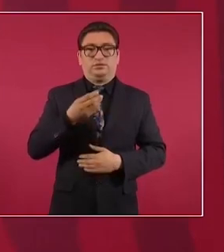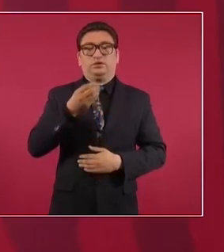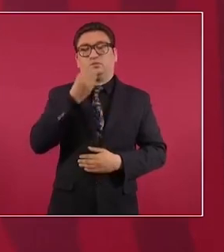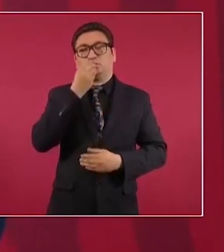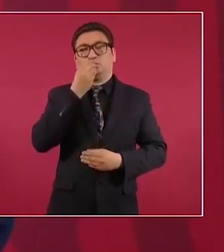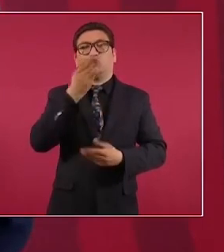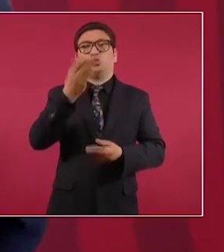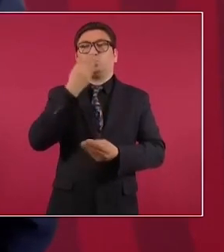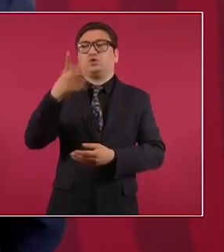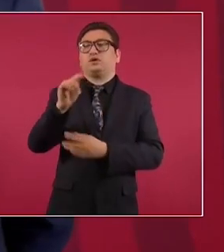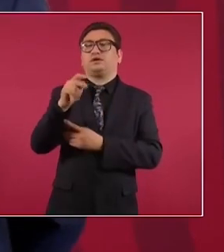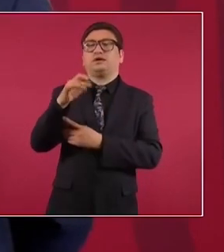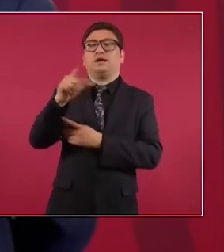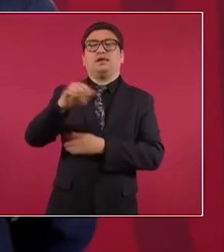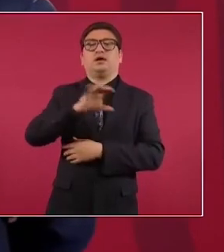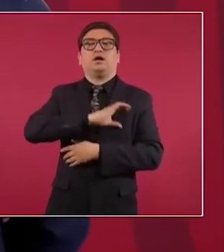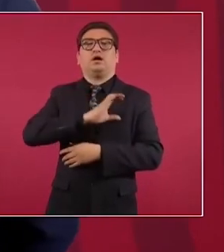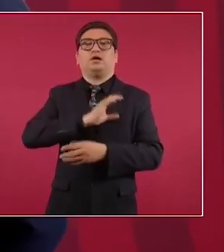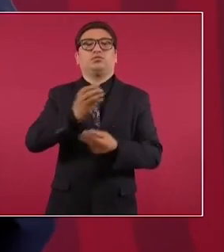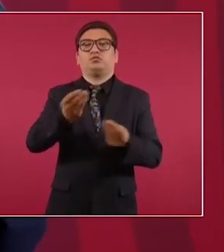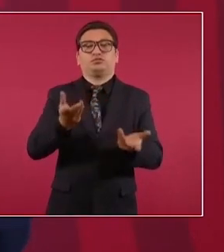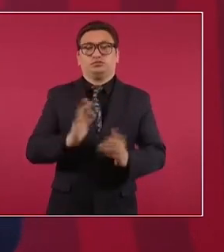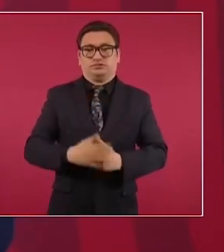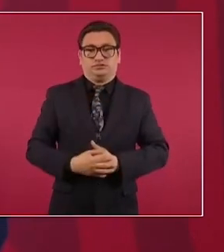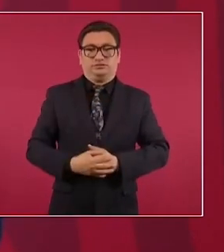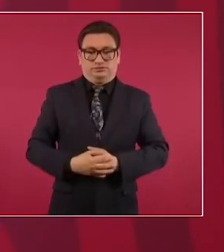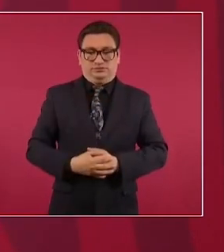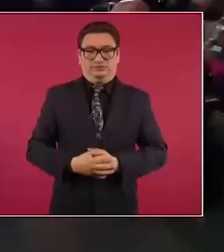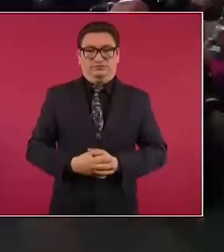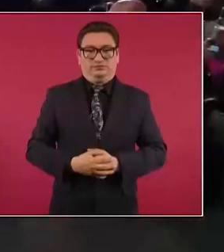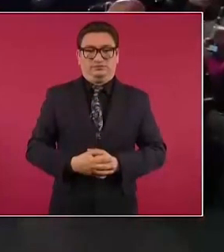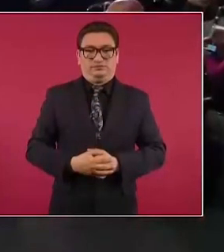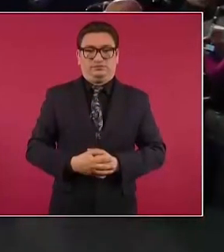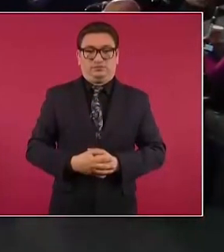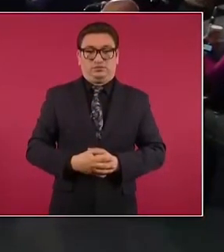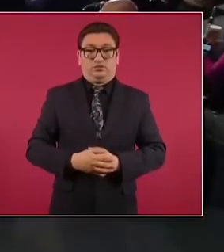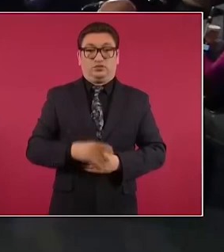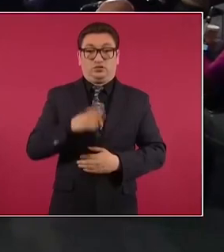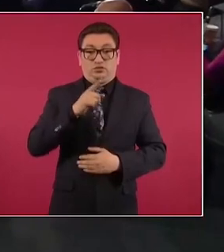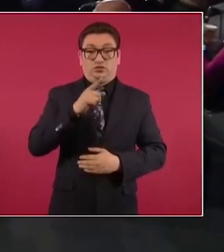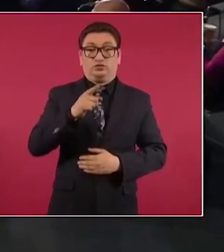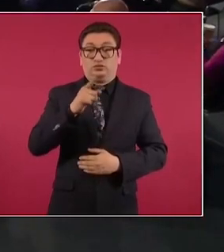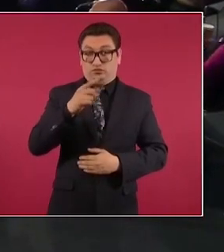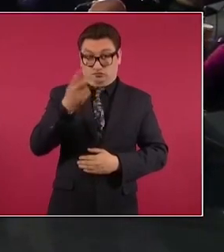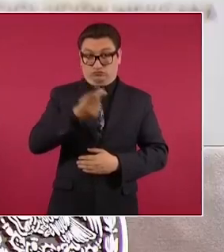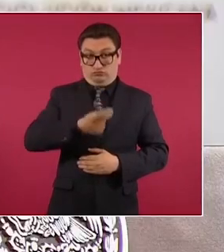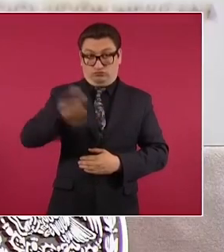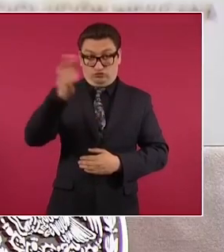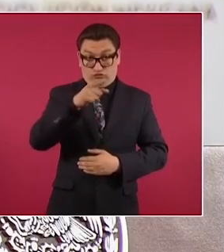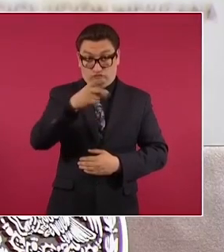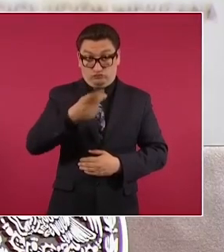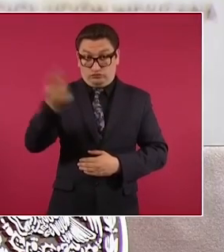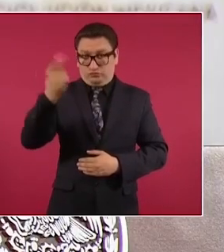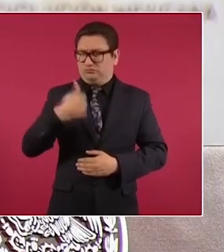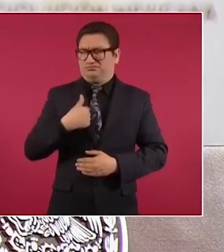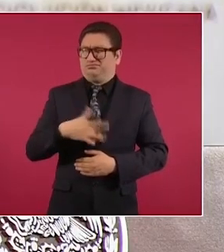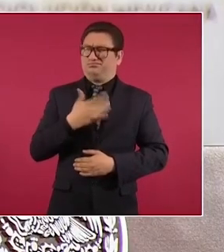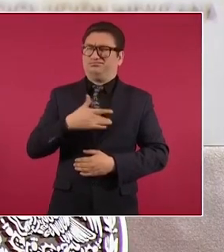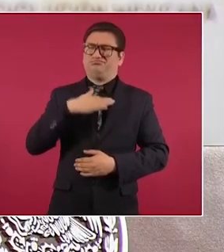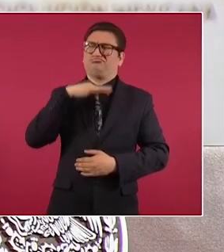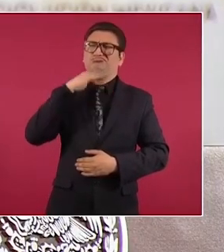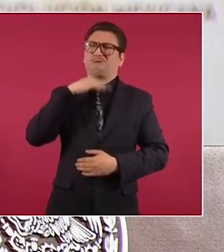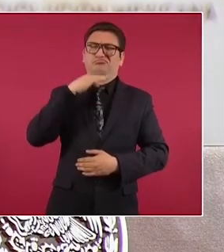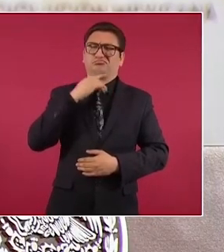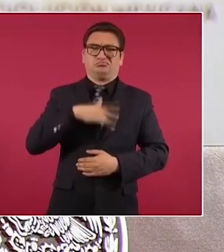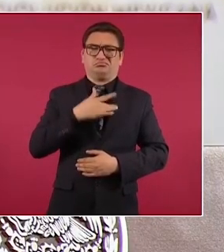para Tatiana que la quiero mucho no la fue el gobierno no le pidió una denuncia me había dado cuenta de eso no